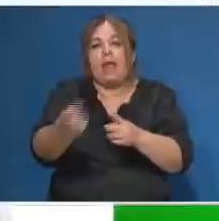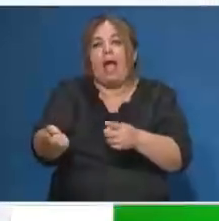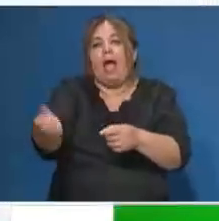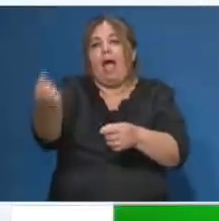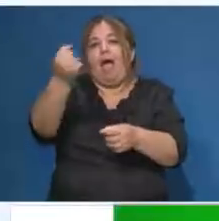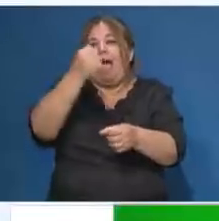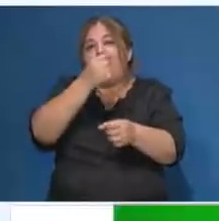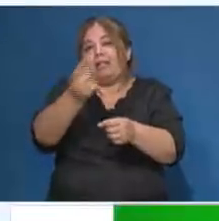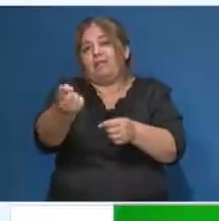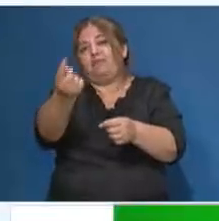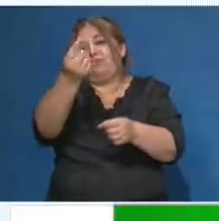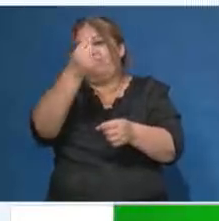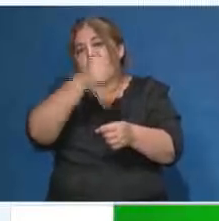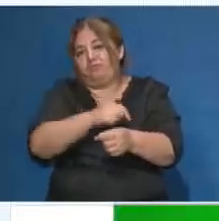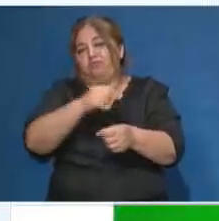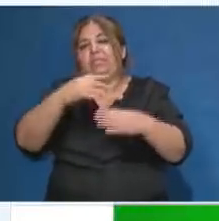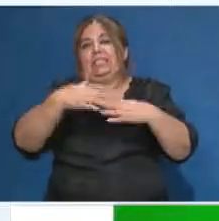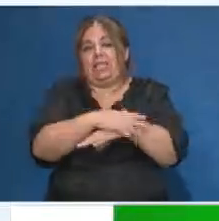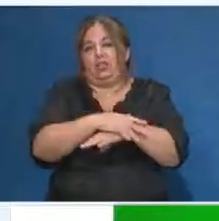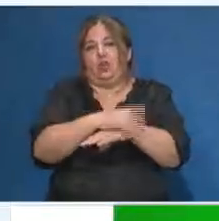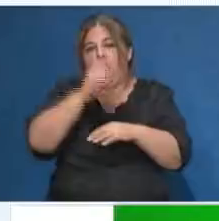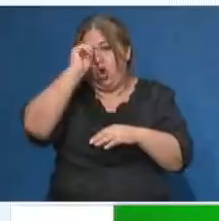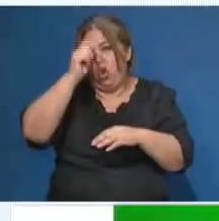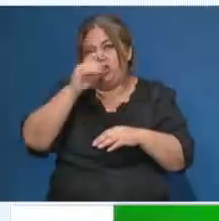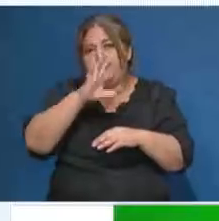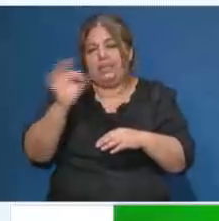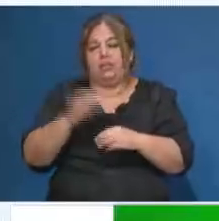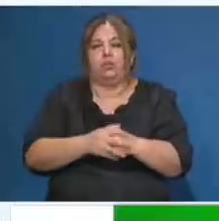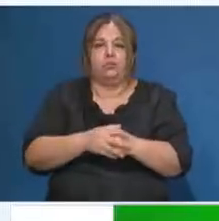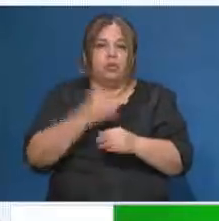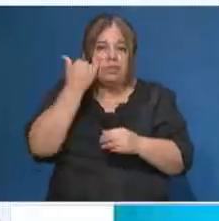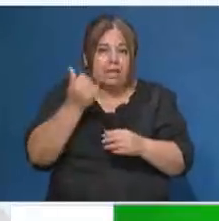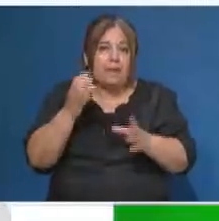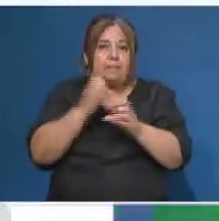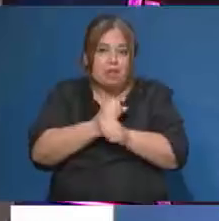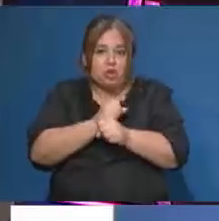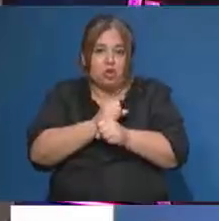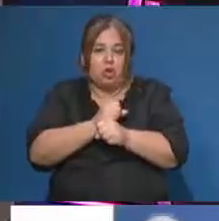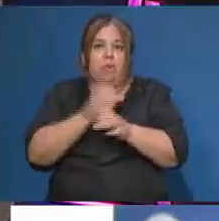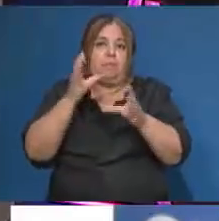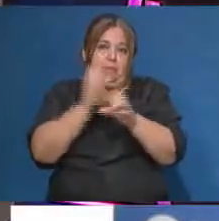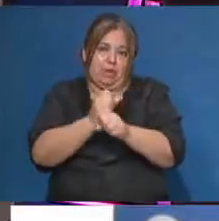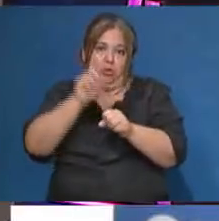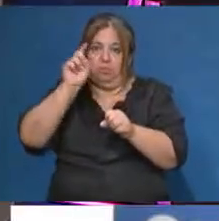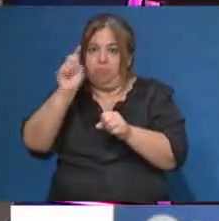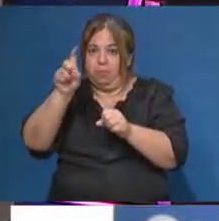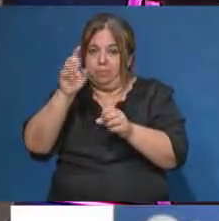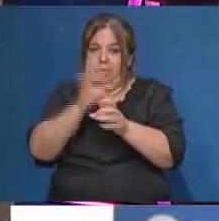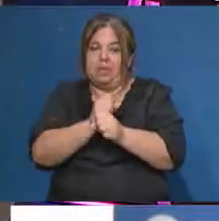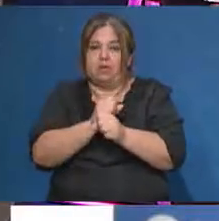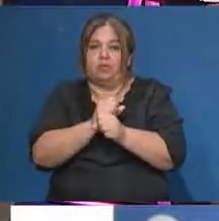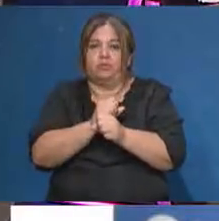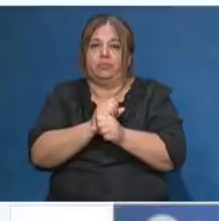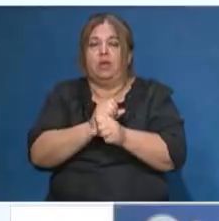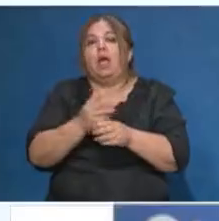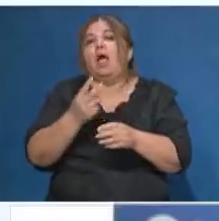En primer lugar, ya está seteado, ya está ajustado el colectivo, el micro. Le vamos a decir que vamos a viajar en micro. Que la salida, en este caso,